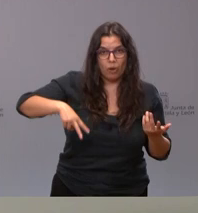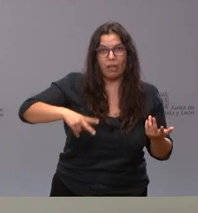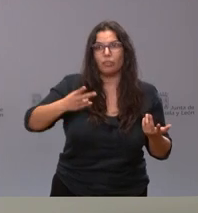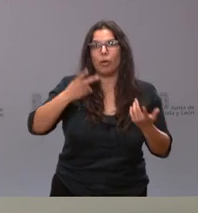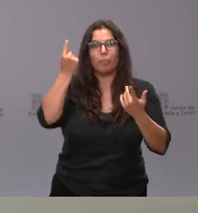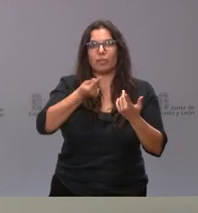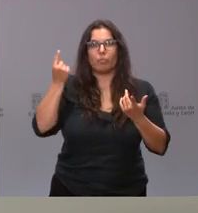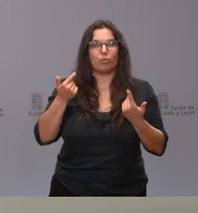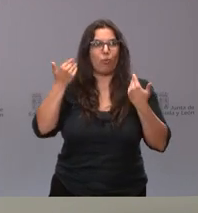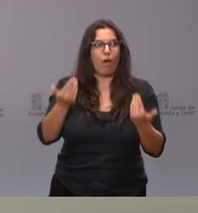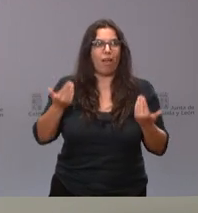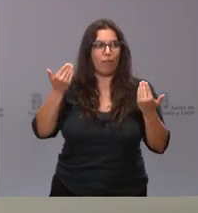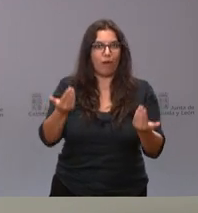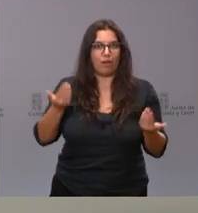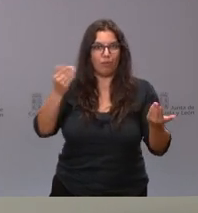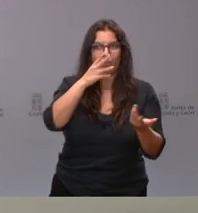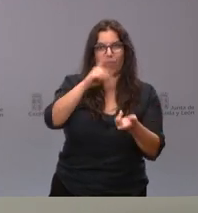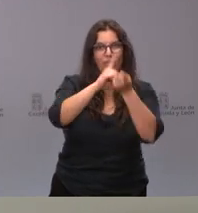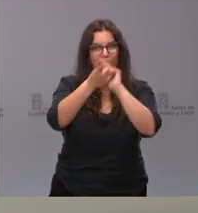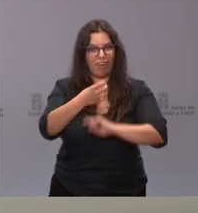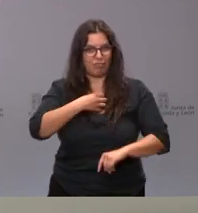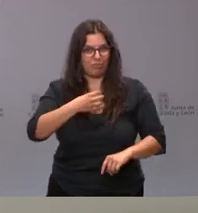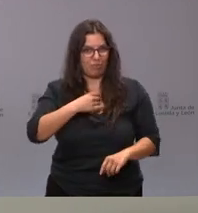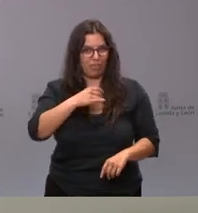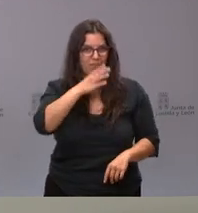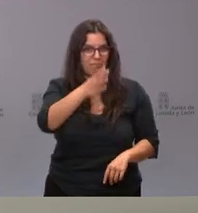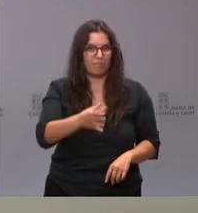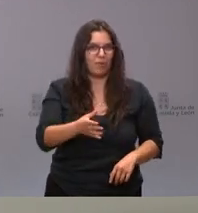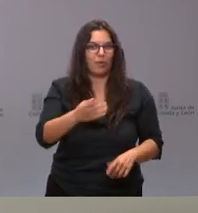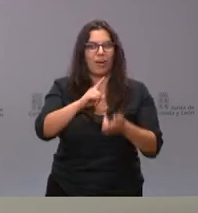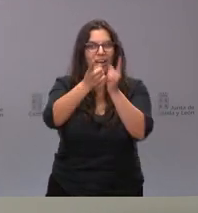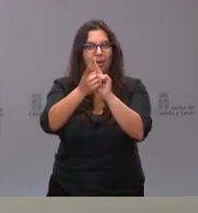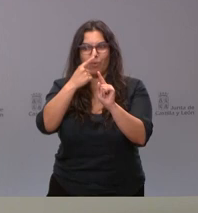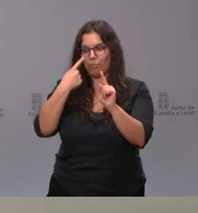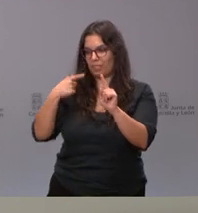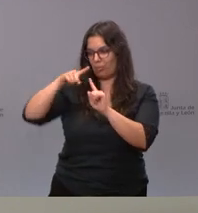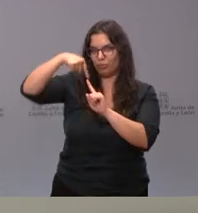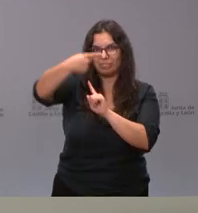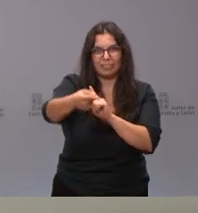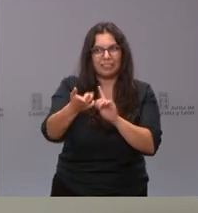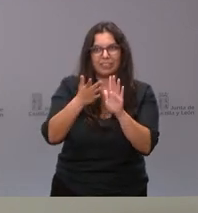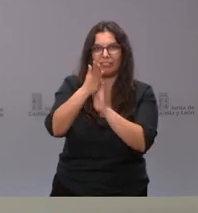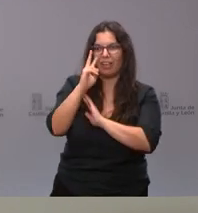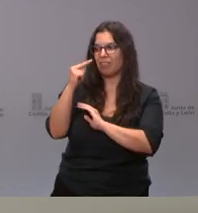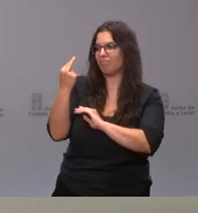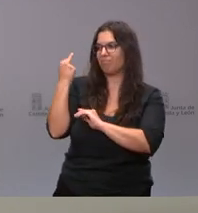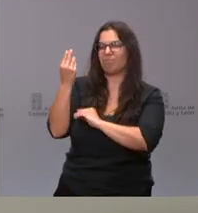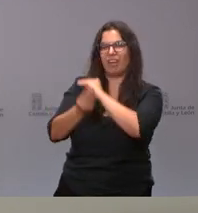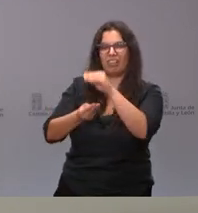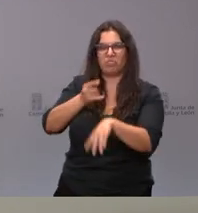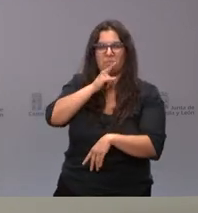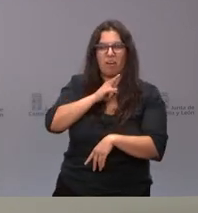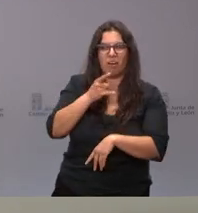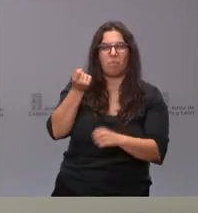siempre el mismo, porque cualquier modificación de un presupuesto respecto al año anterior se vería como identificar que los anteriores